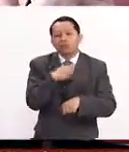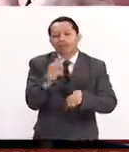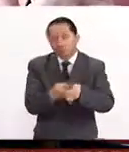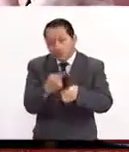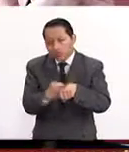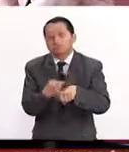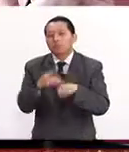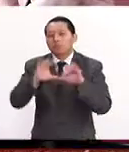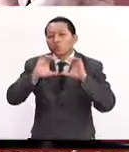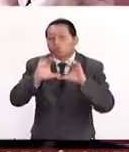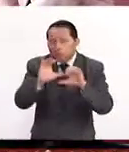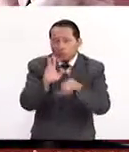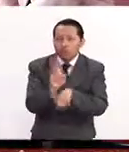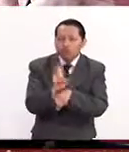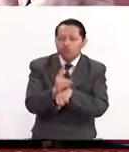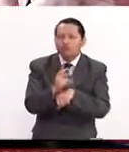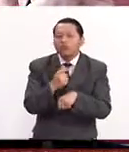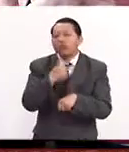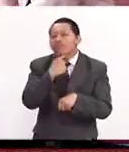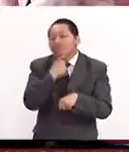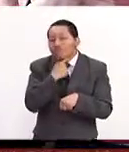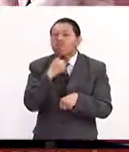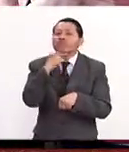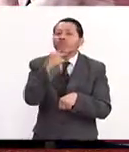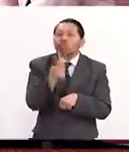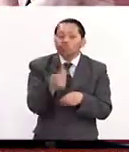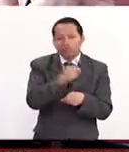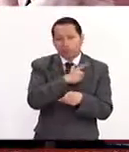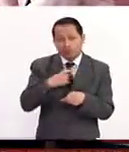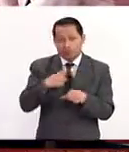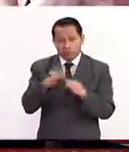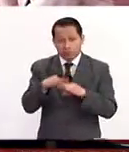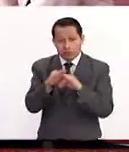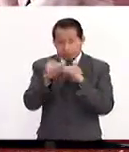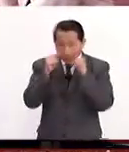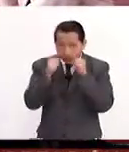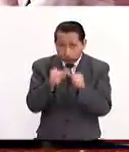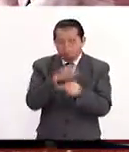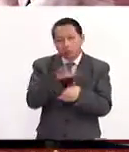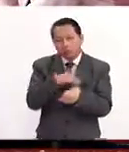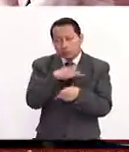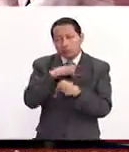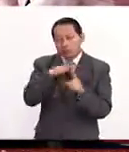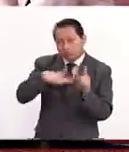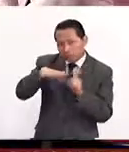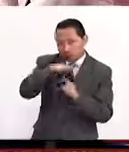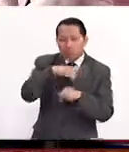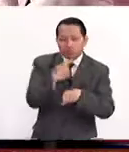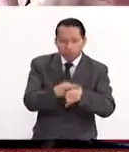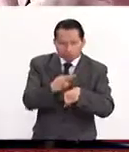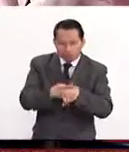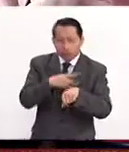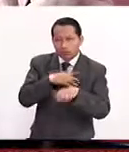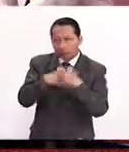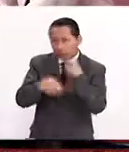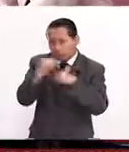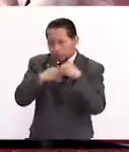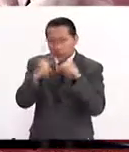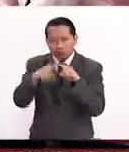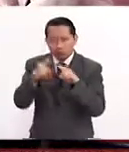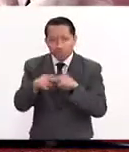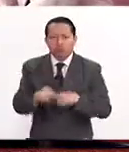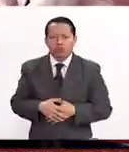los cuidados, y por qué toda la población debe de hacerle caso a su voz, por el ambiente, por las enfermedades, por la alimentación.